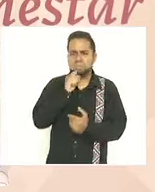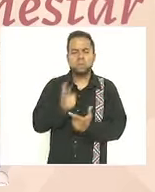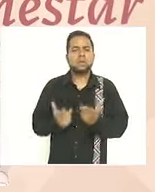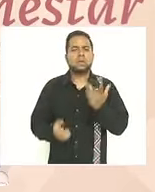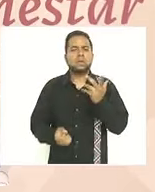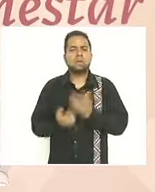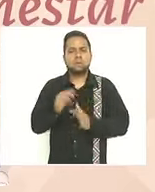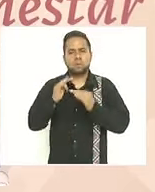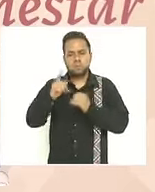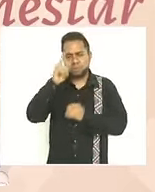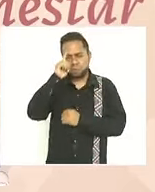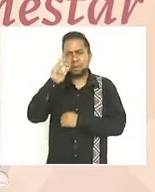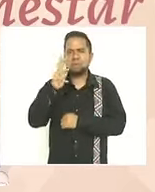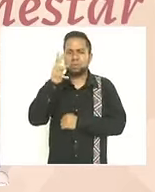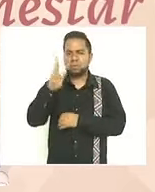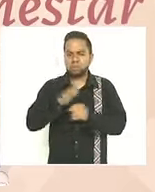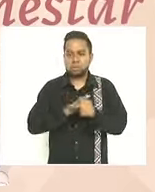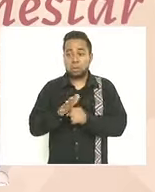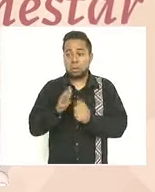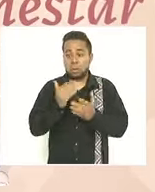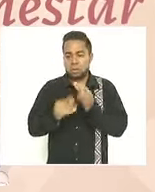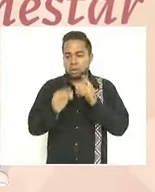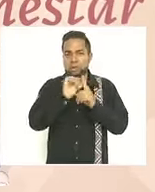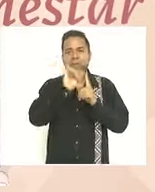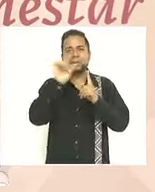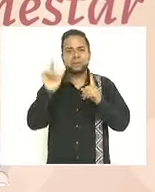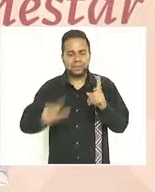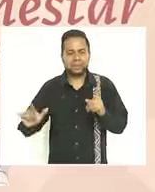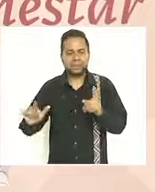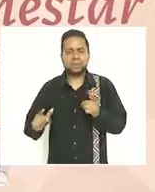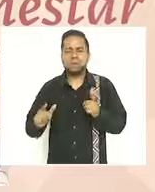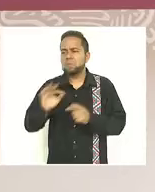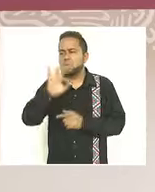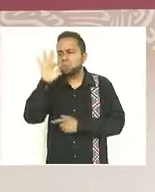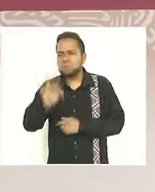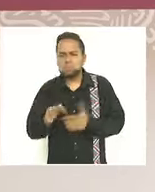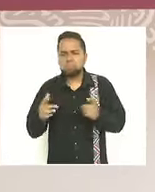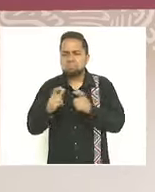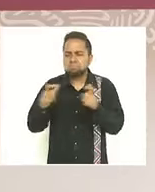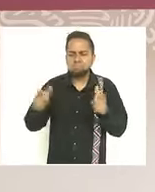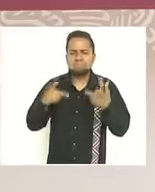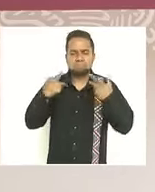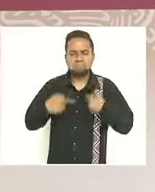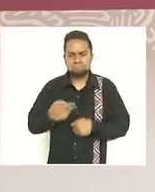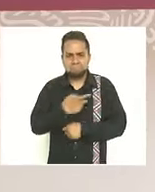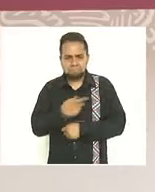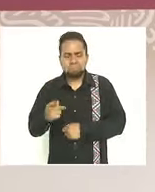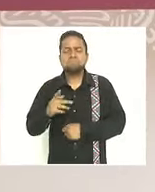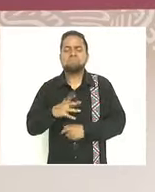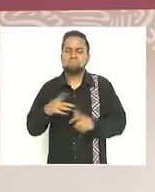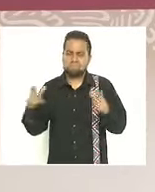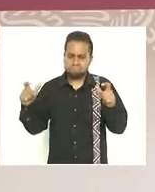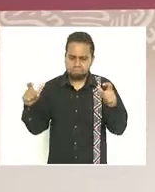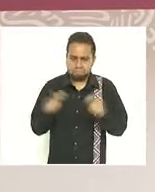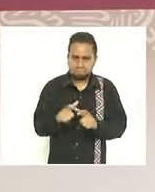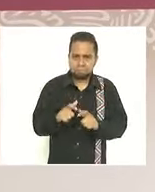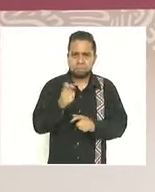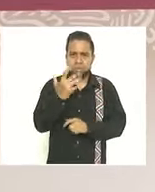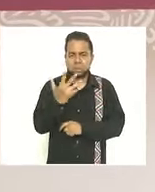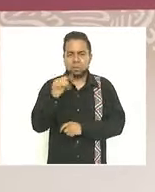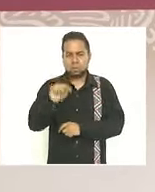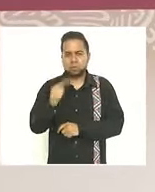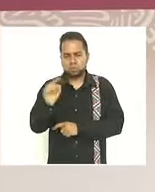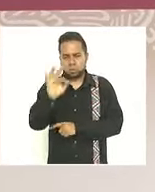perspectiva de futuro a nivel nacional el porcentaje de población de pobreza disminuyó en 5